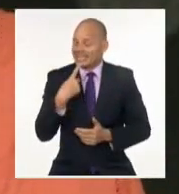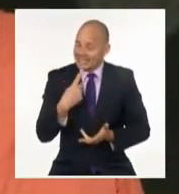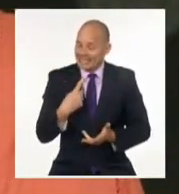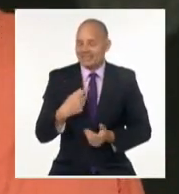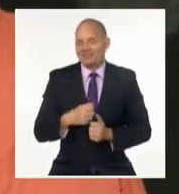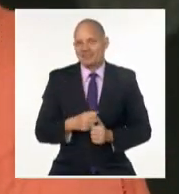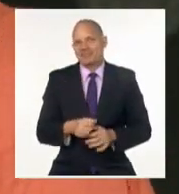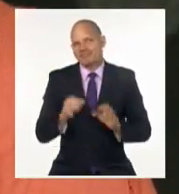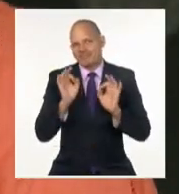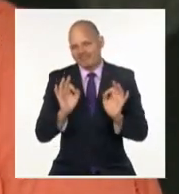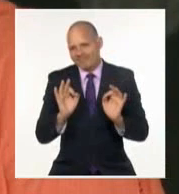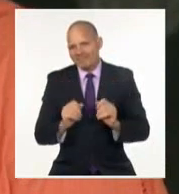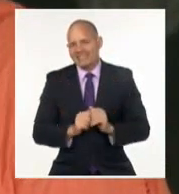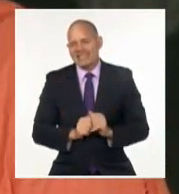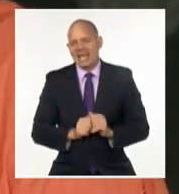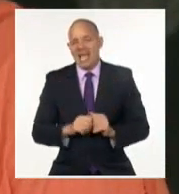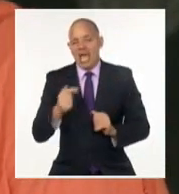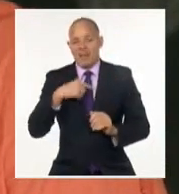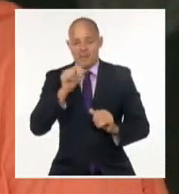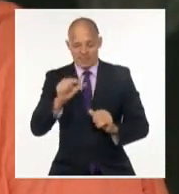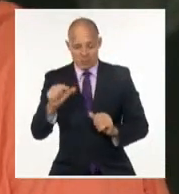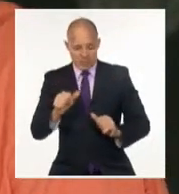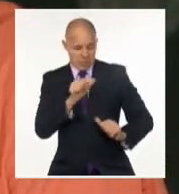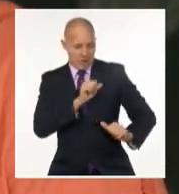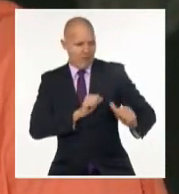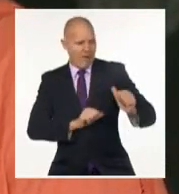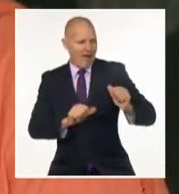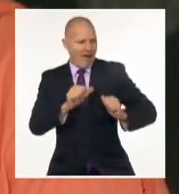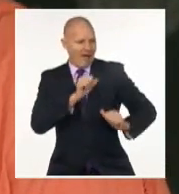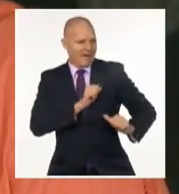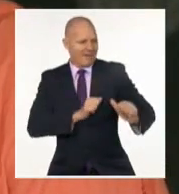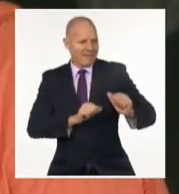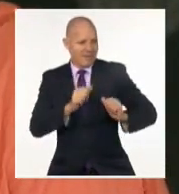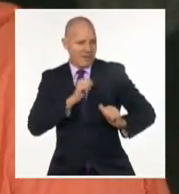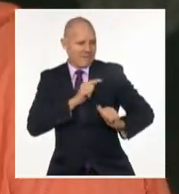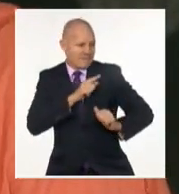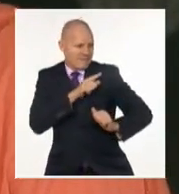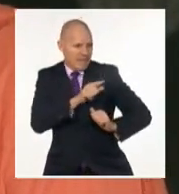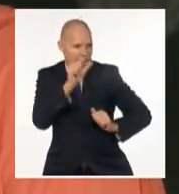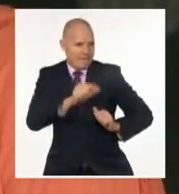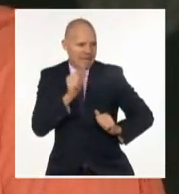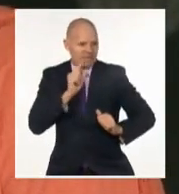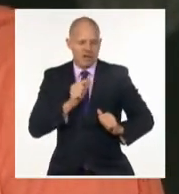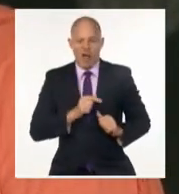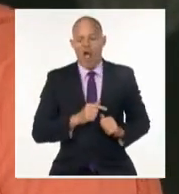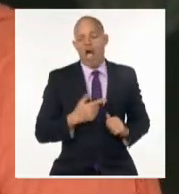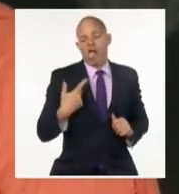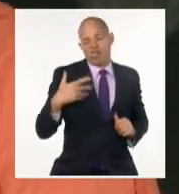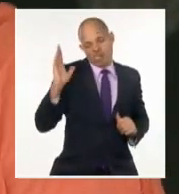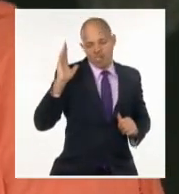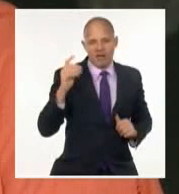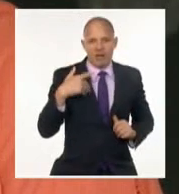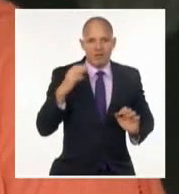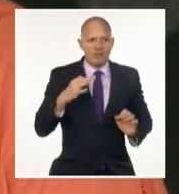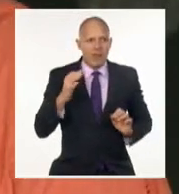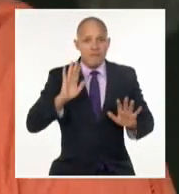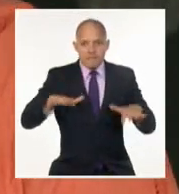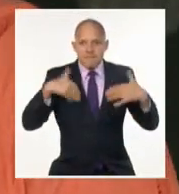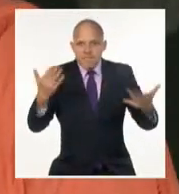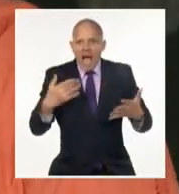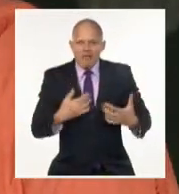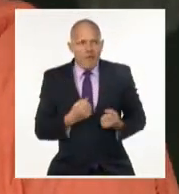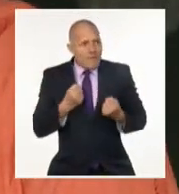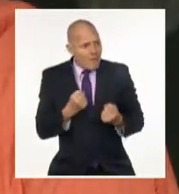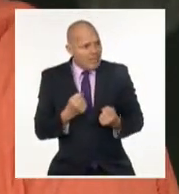frase hay que contextualizarla. Pero el título de aquel trabajo es, siempre tiene que haber pasión. Y yo creo